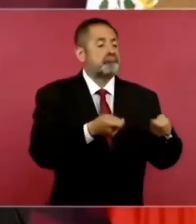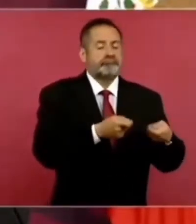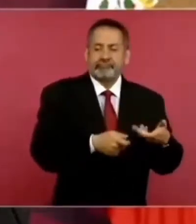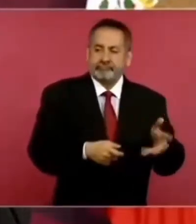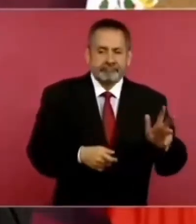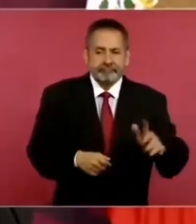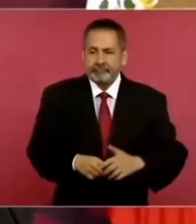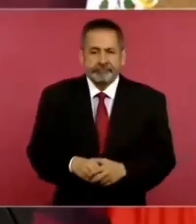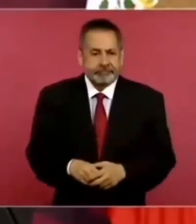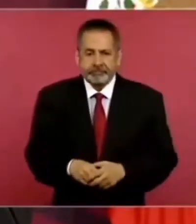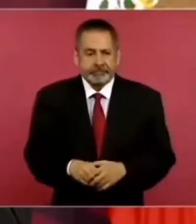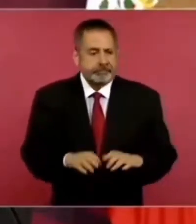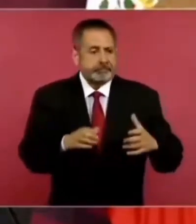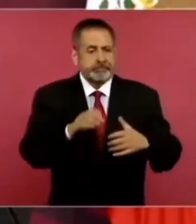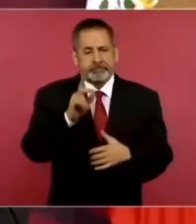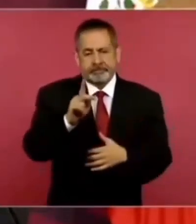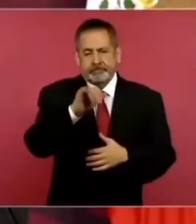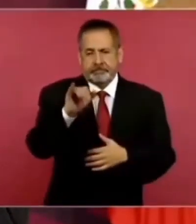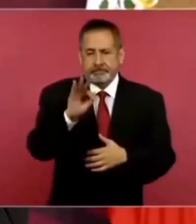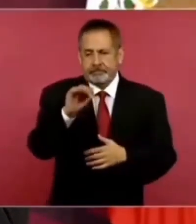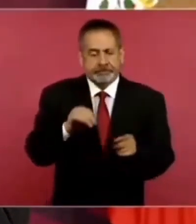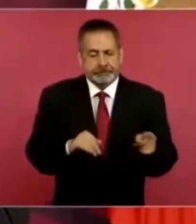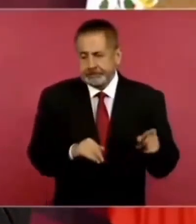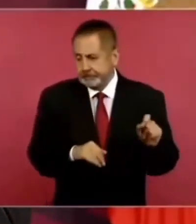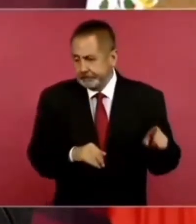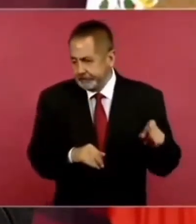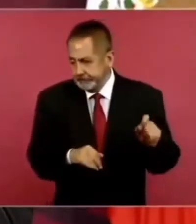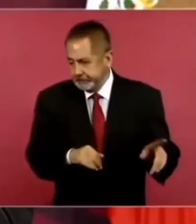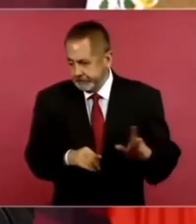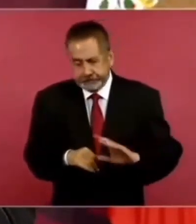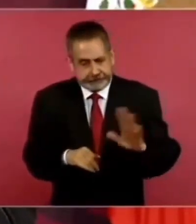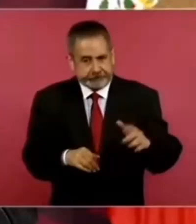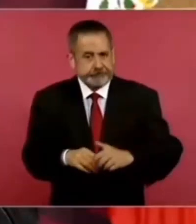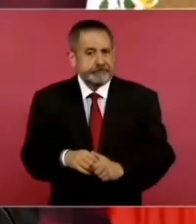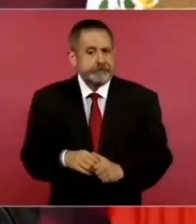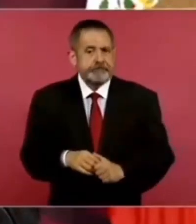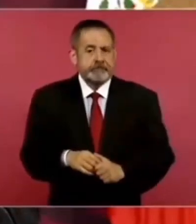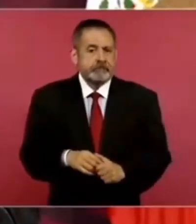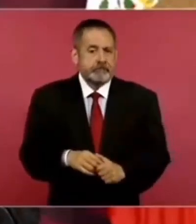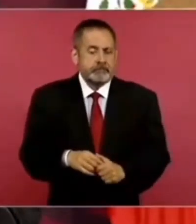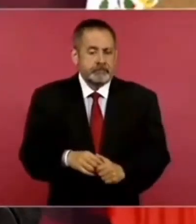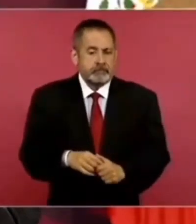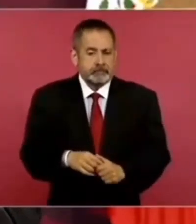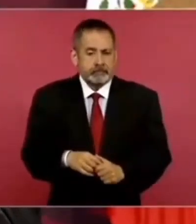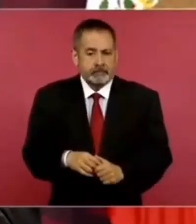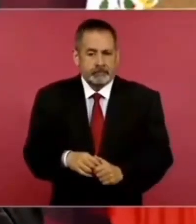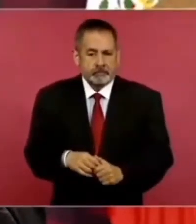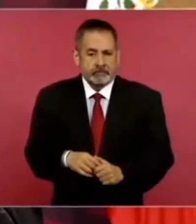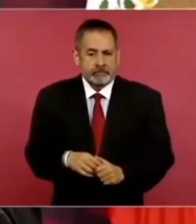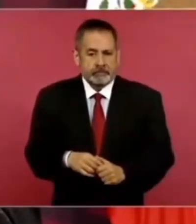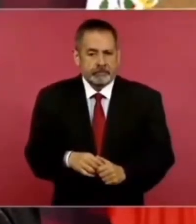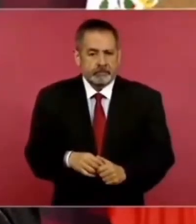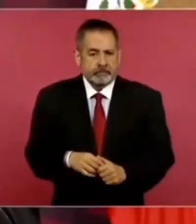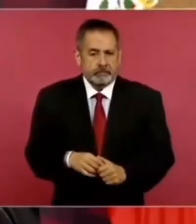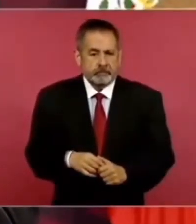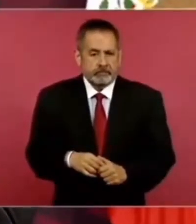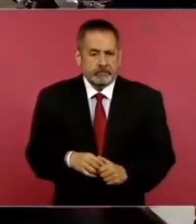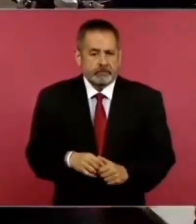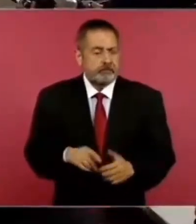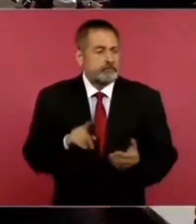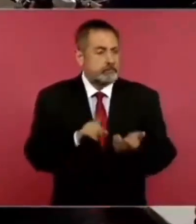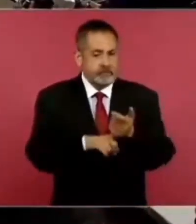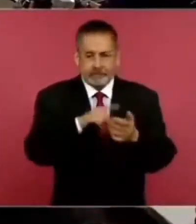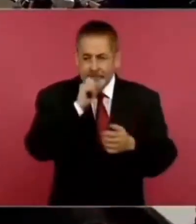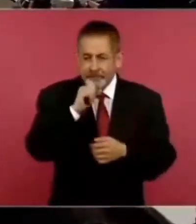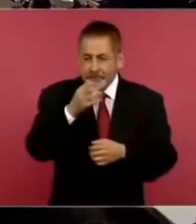el Poder Judicial. Y ahora, además, como está de por medio lo del